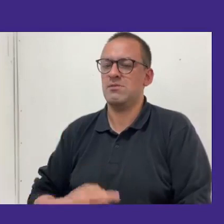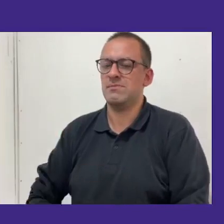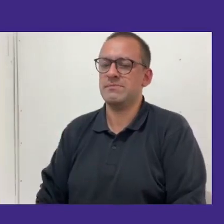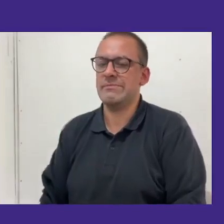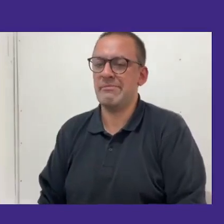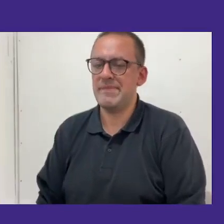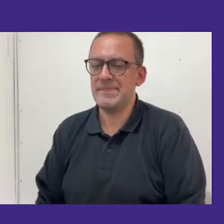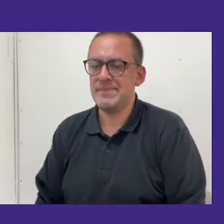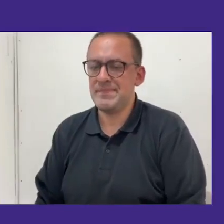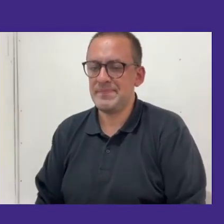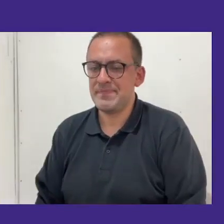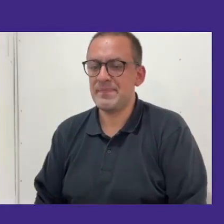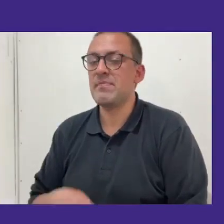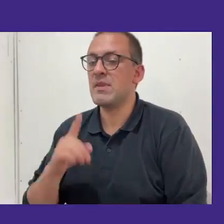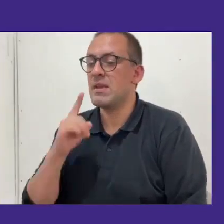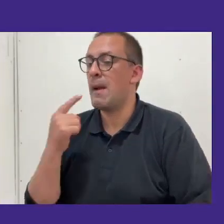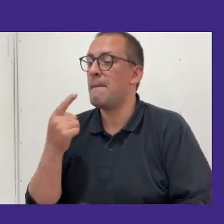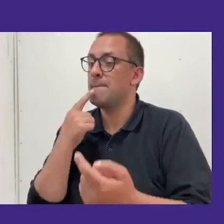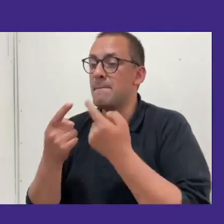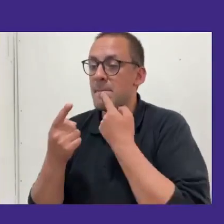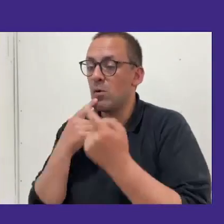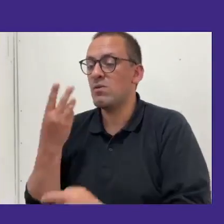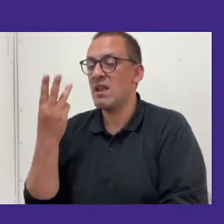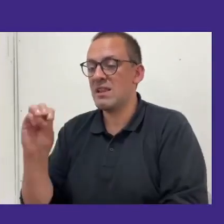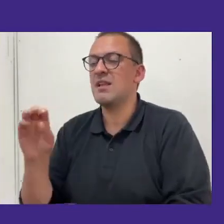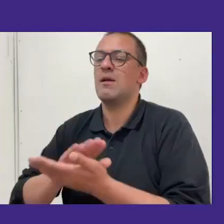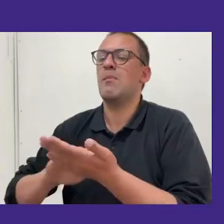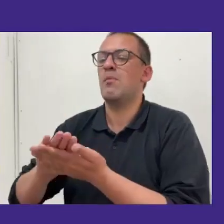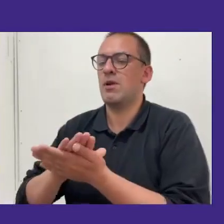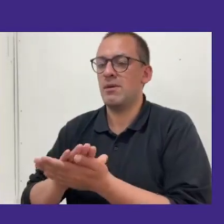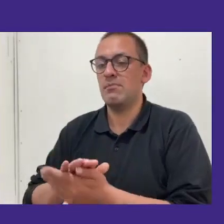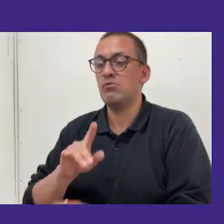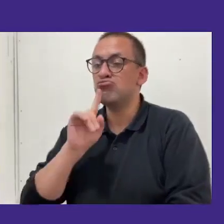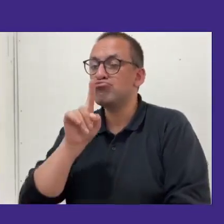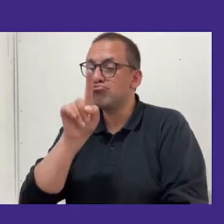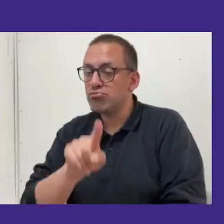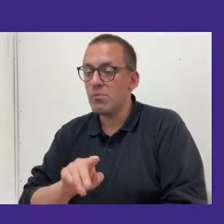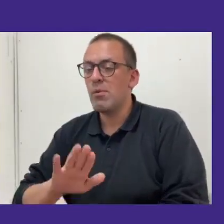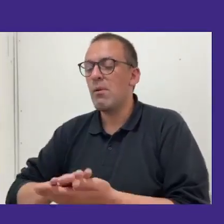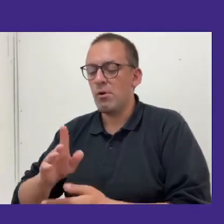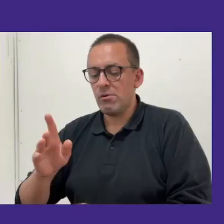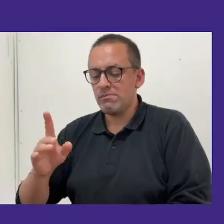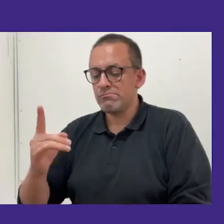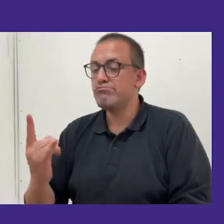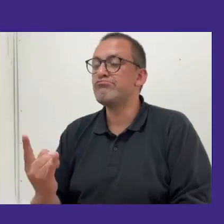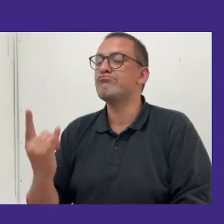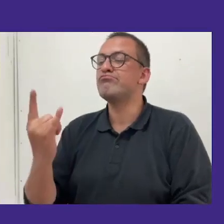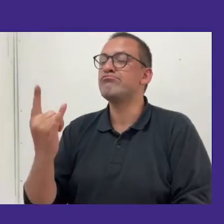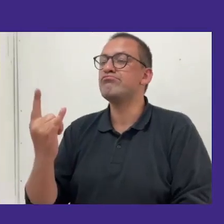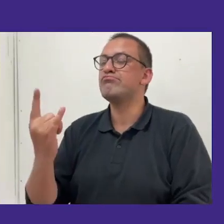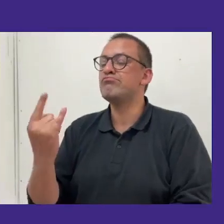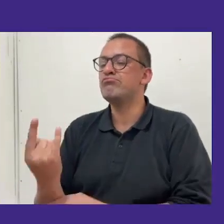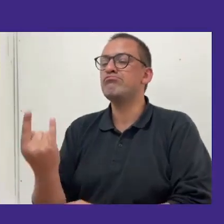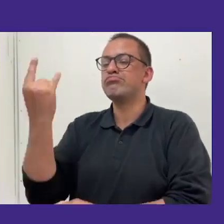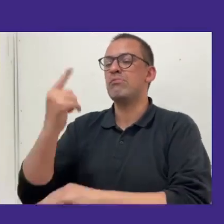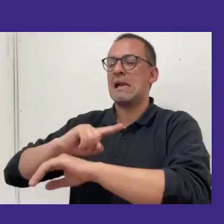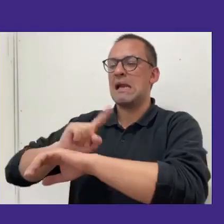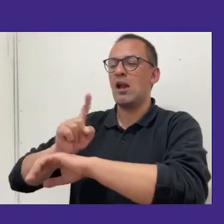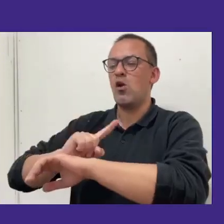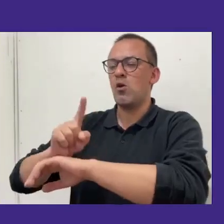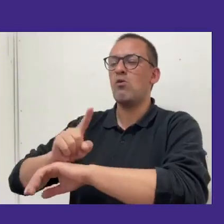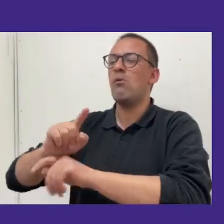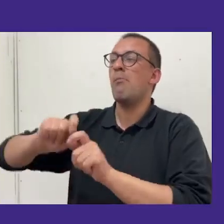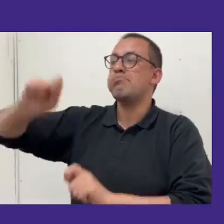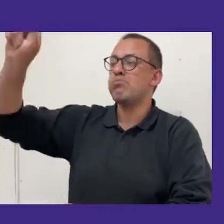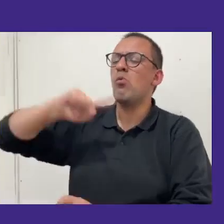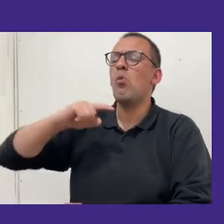Tenía inicialmente 30 preguntas. Por ejemplo, pongo aquí cuántos metros tiene el campanil, que en general son datos que